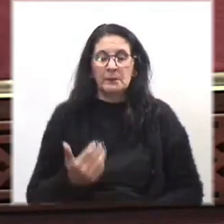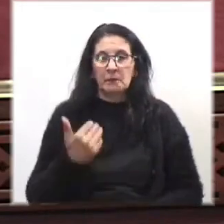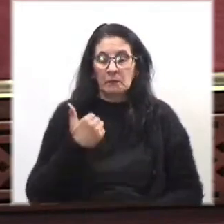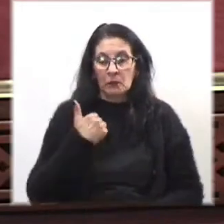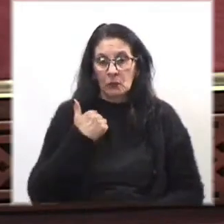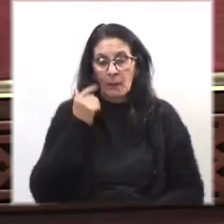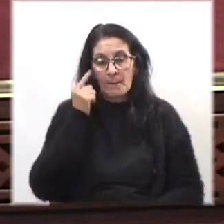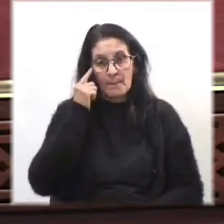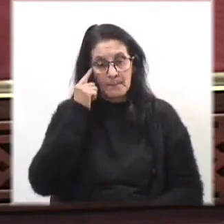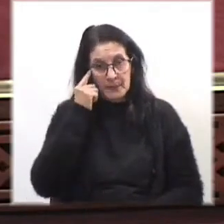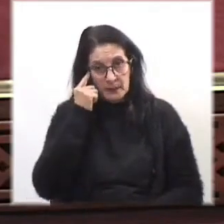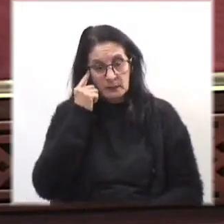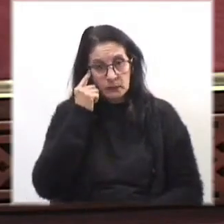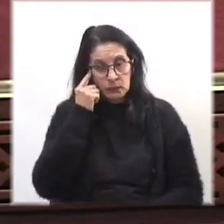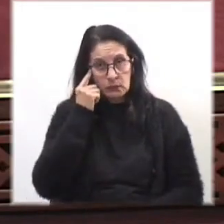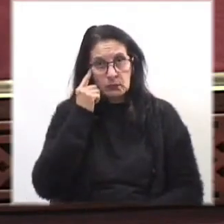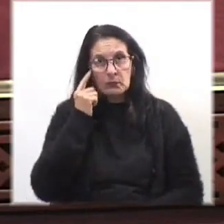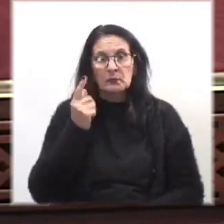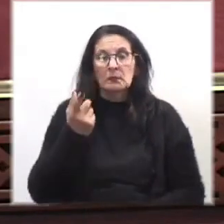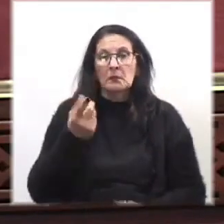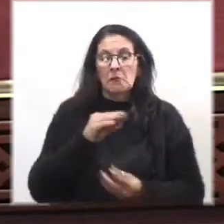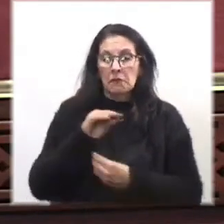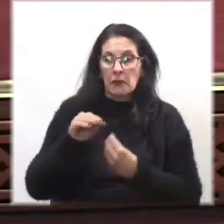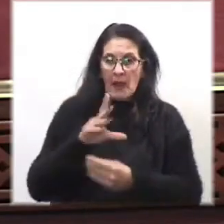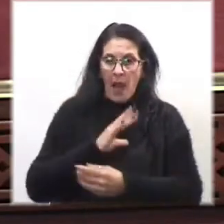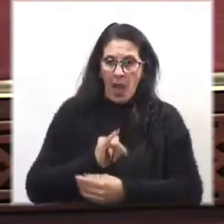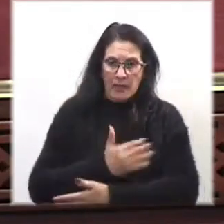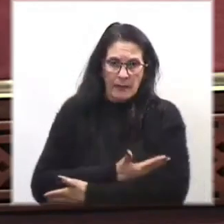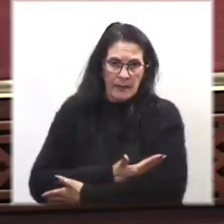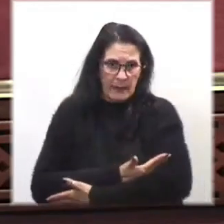Compadezco de las familias que tienen bebés,